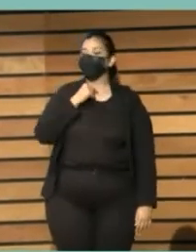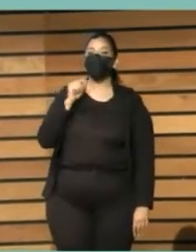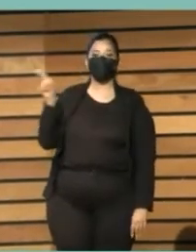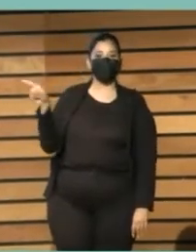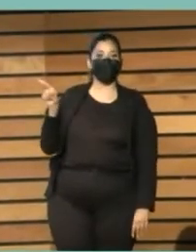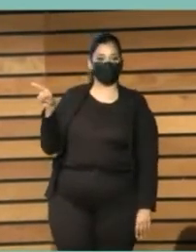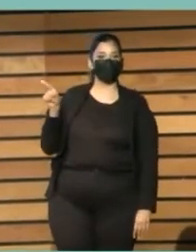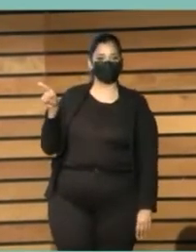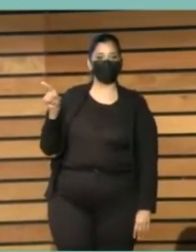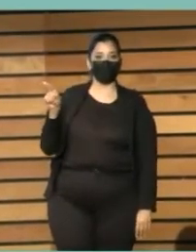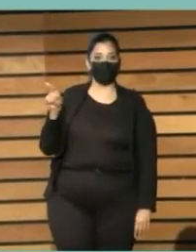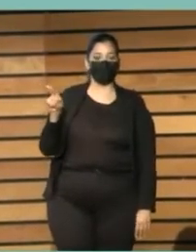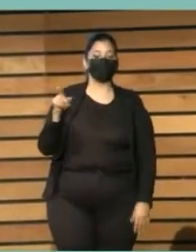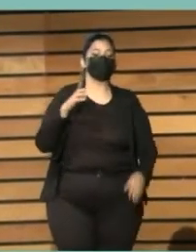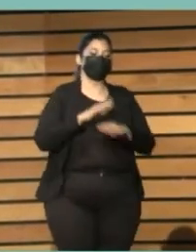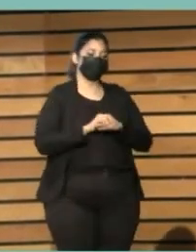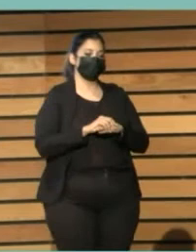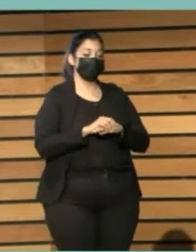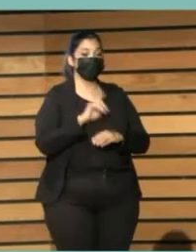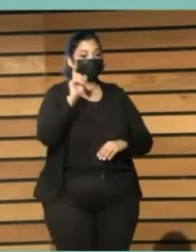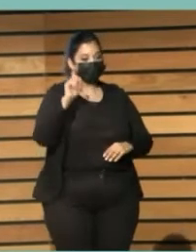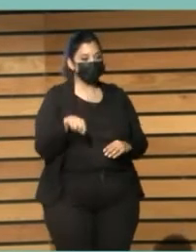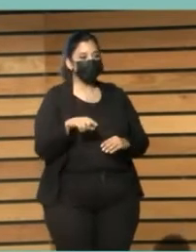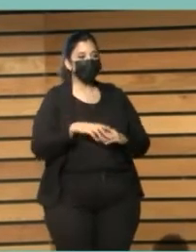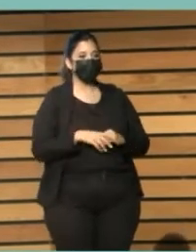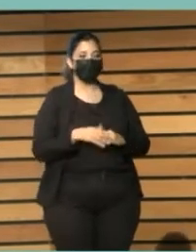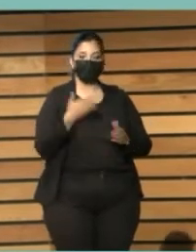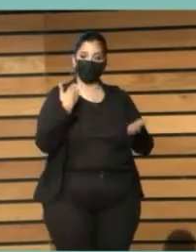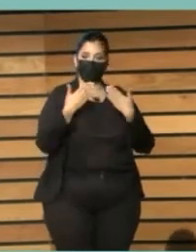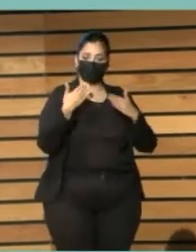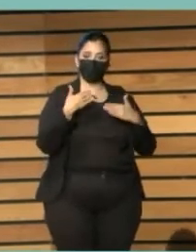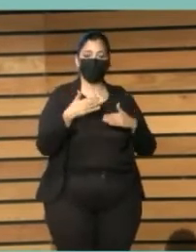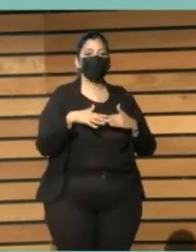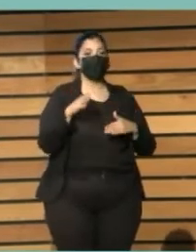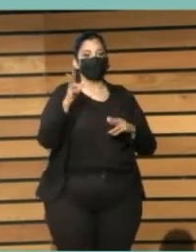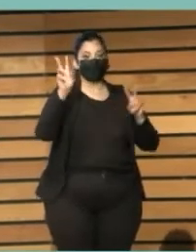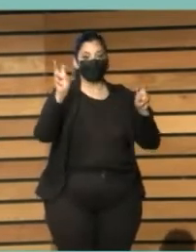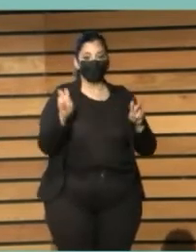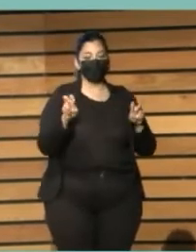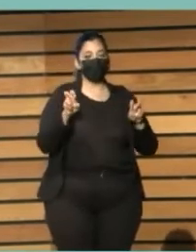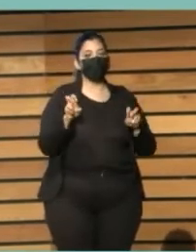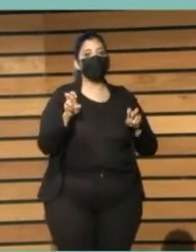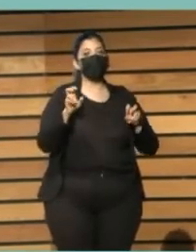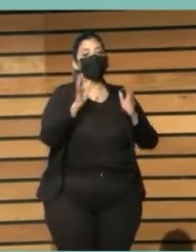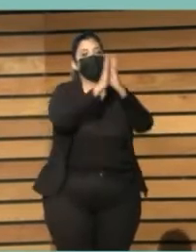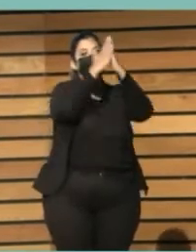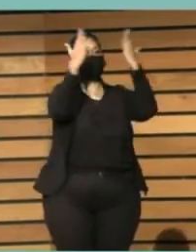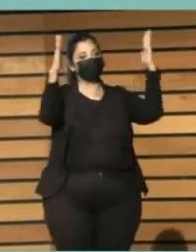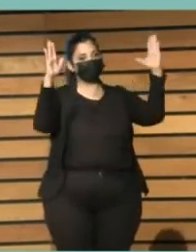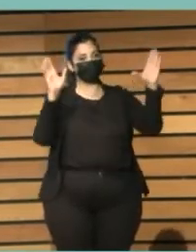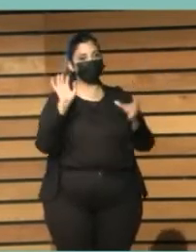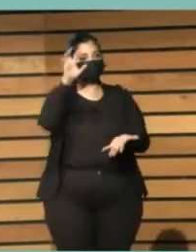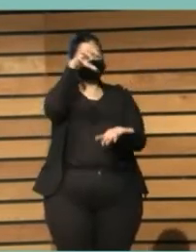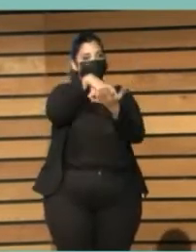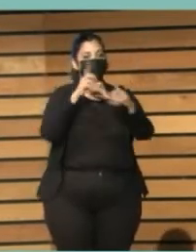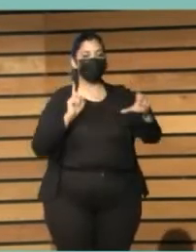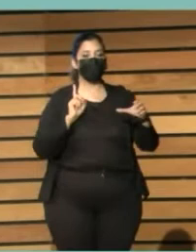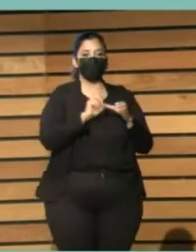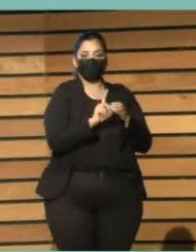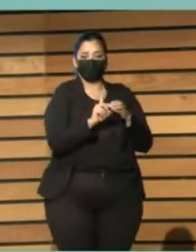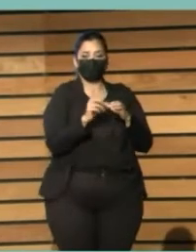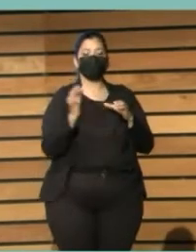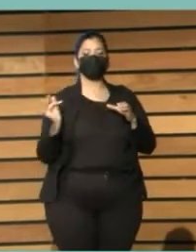innovación, se ha hablado antes de la biblioteca inclusiva, este es un club que